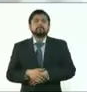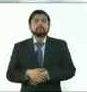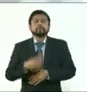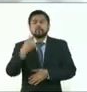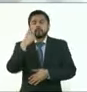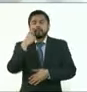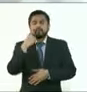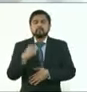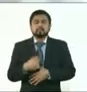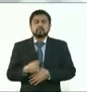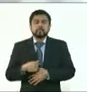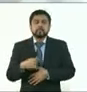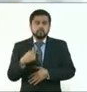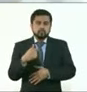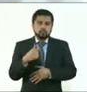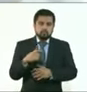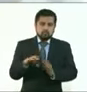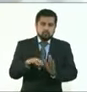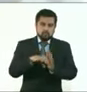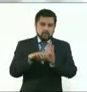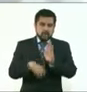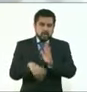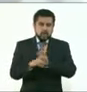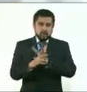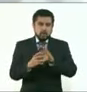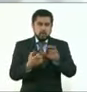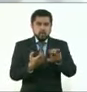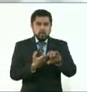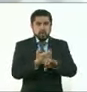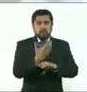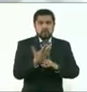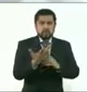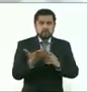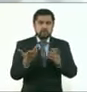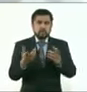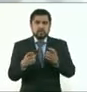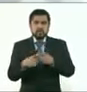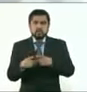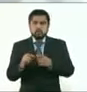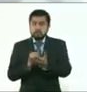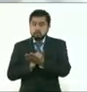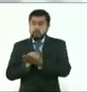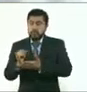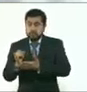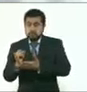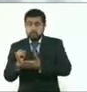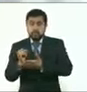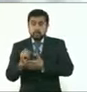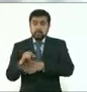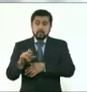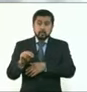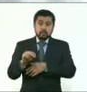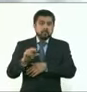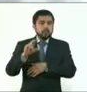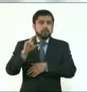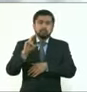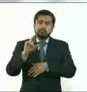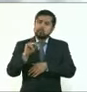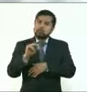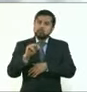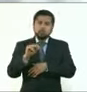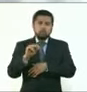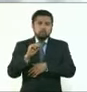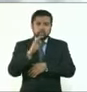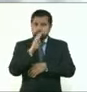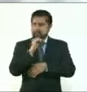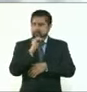las entidades dar autorización para una vacunación de otro rango de edad. Eso depende del Programa Nacional de Vacunación